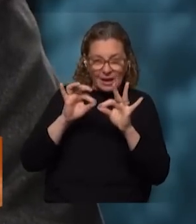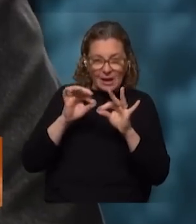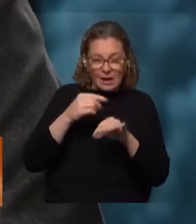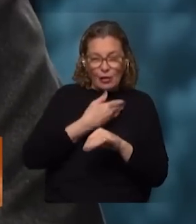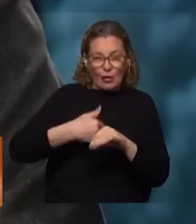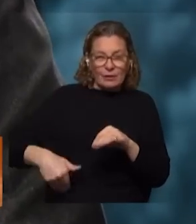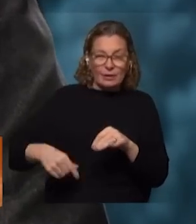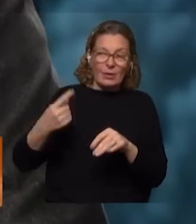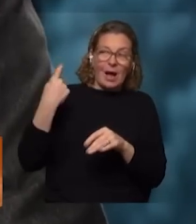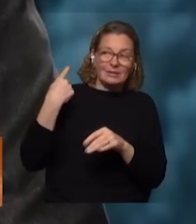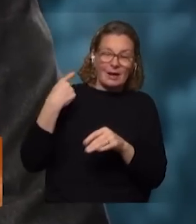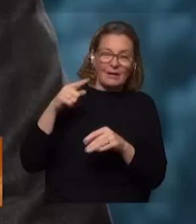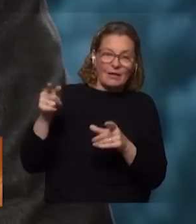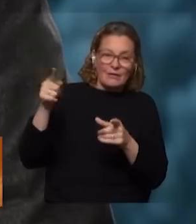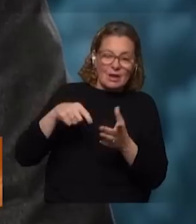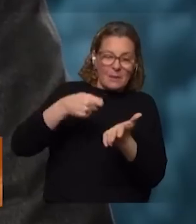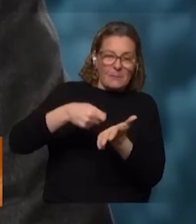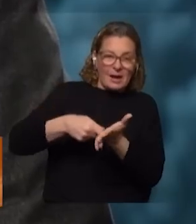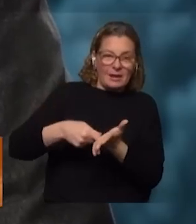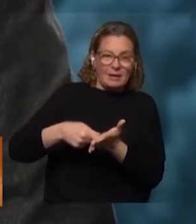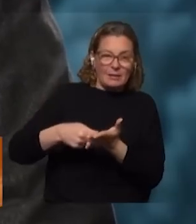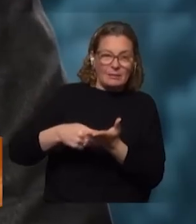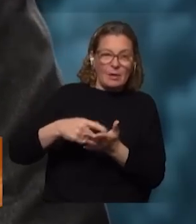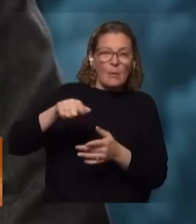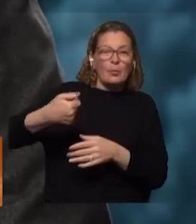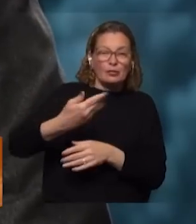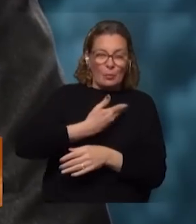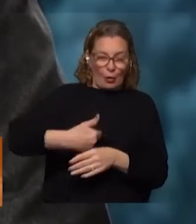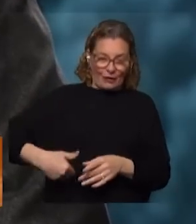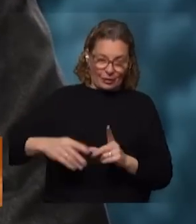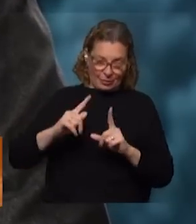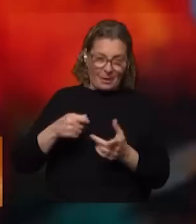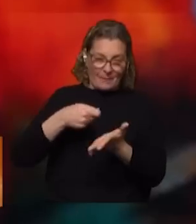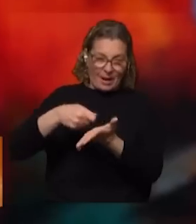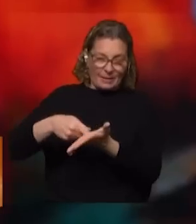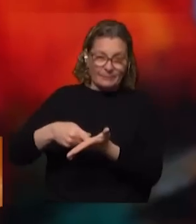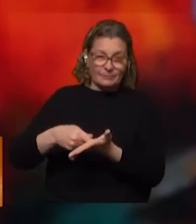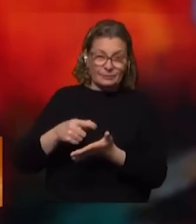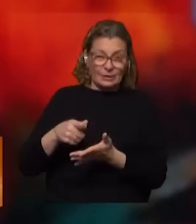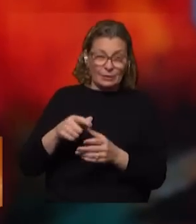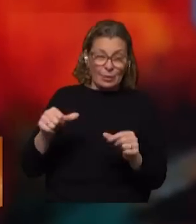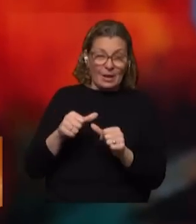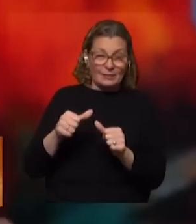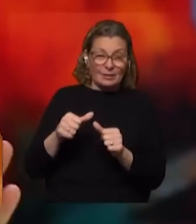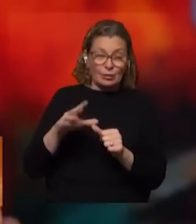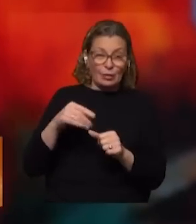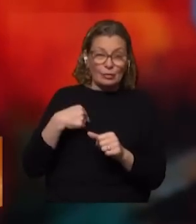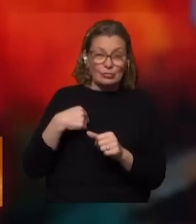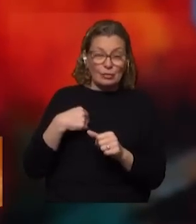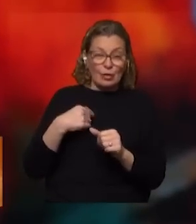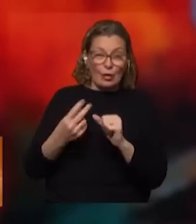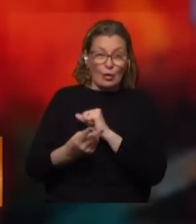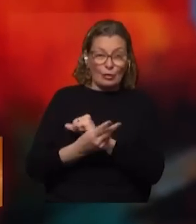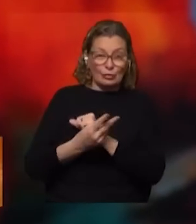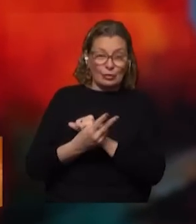viene atrás. Esto es un poco así se difiere el pago para próximos gobiernos. Exacto. Eso hacen todos cuando quieren cerrar su periodo diciendo yo controlé el